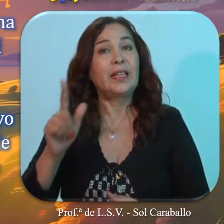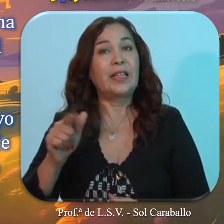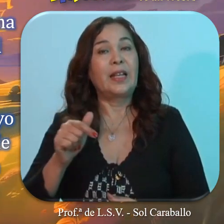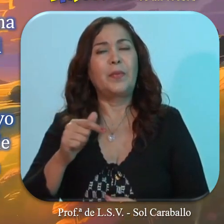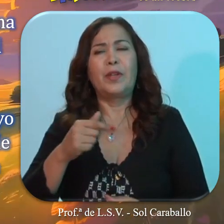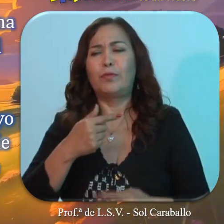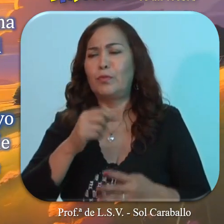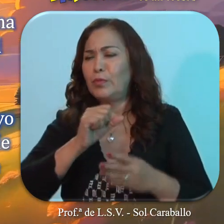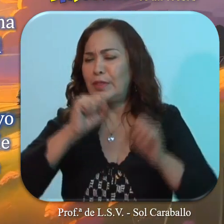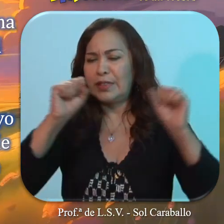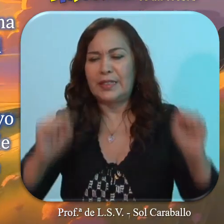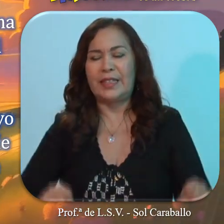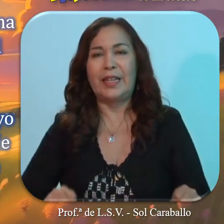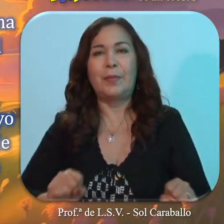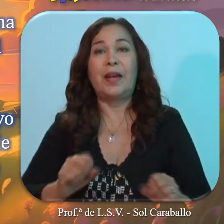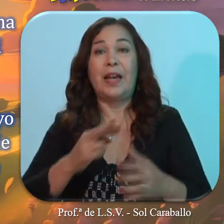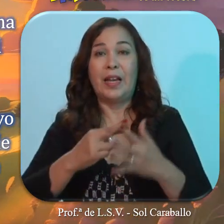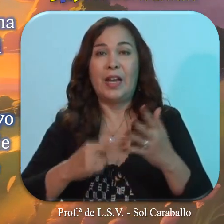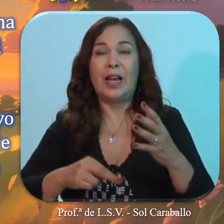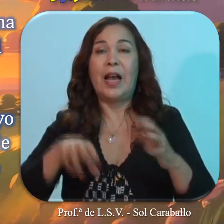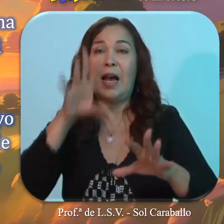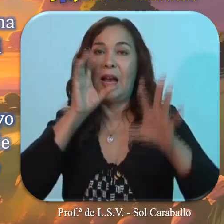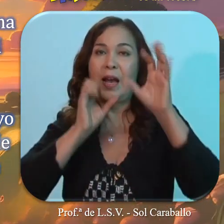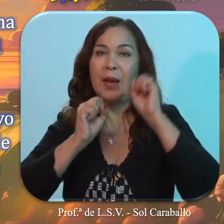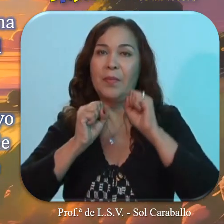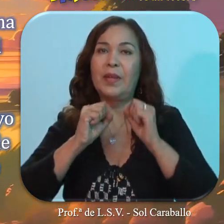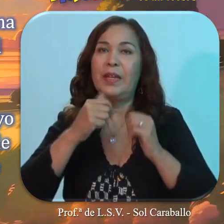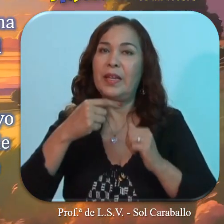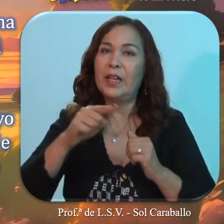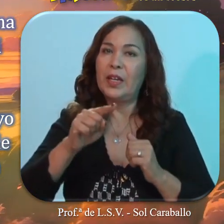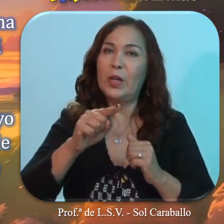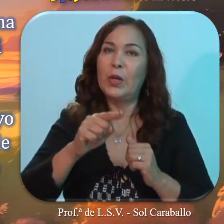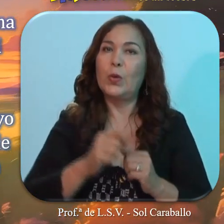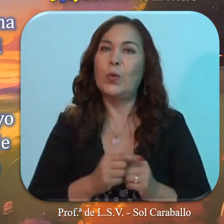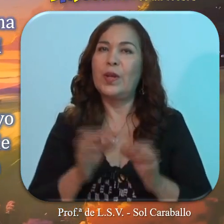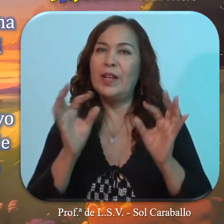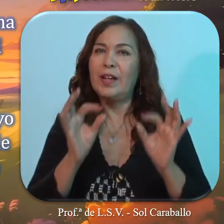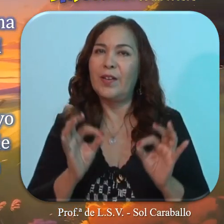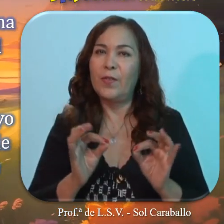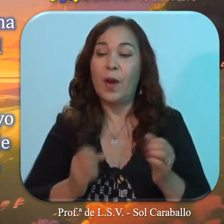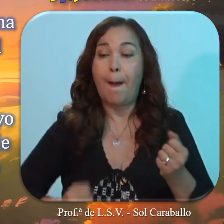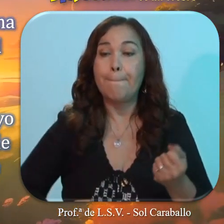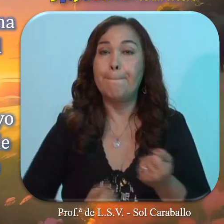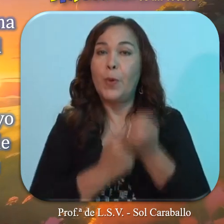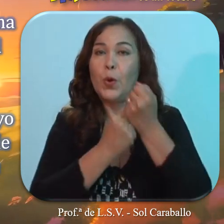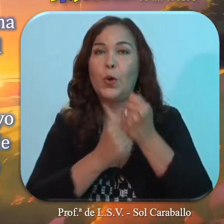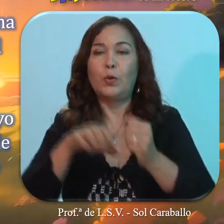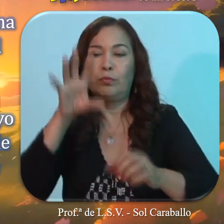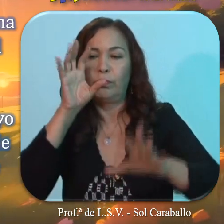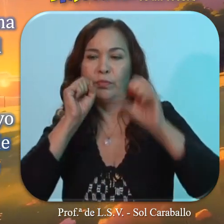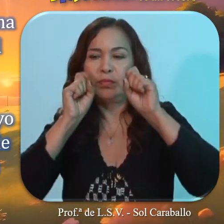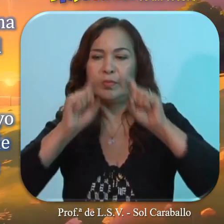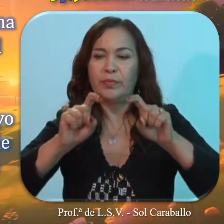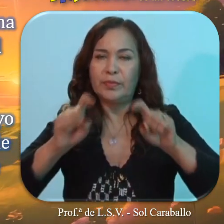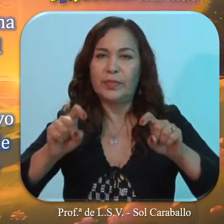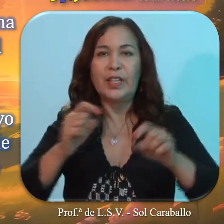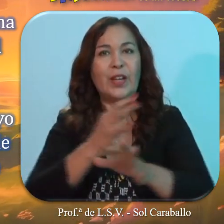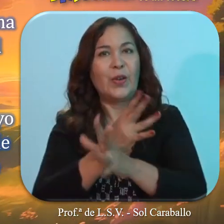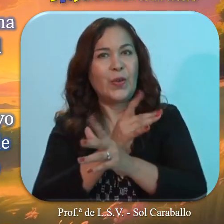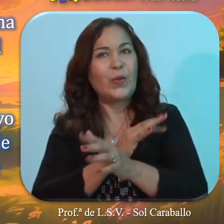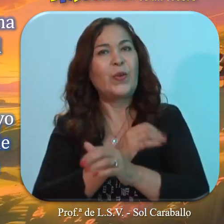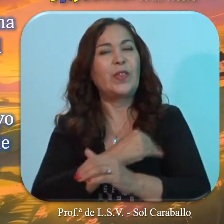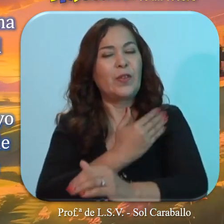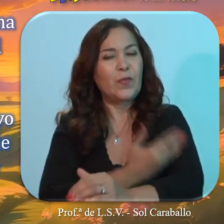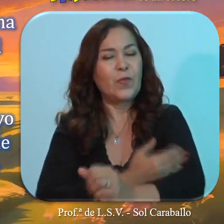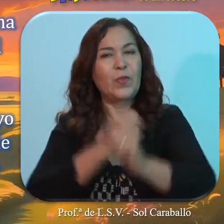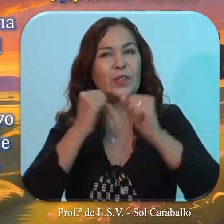del ecosistema de recursos para el aprendizaje, se convierte en una herramienta de apoyo didáctico, lúdico